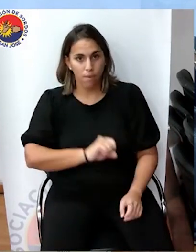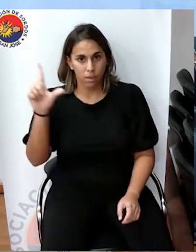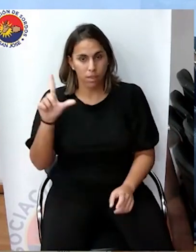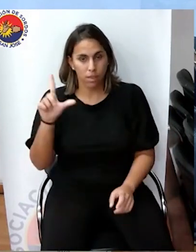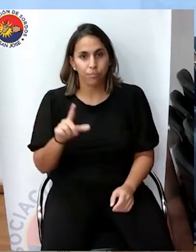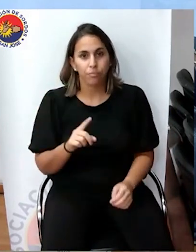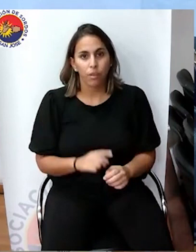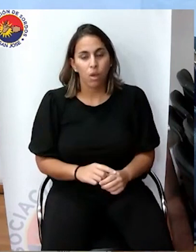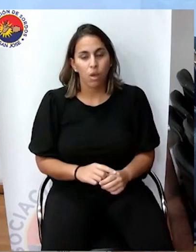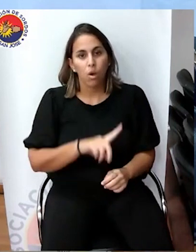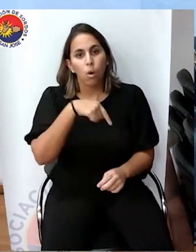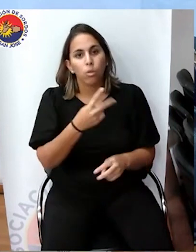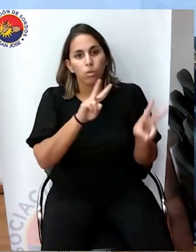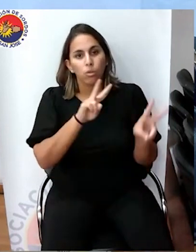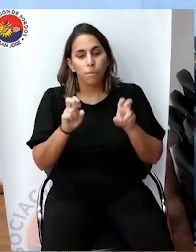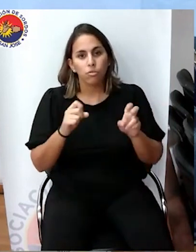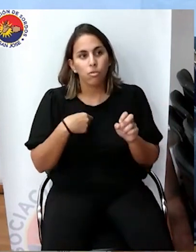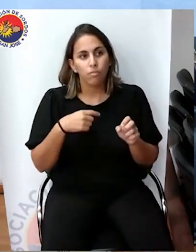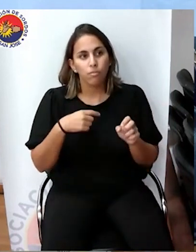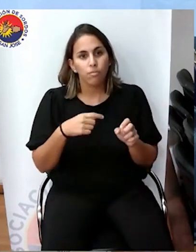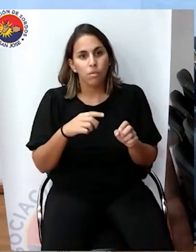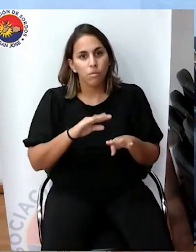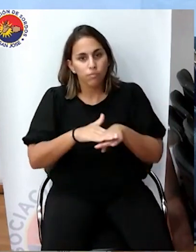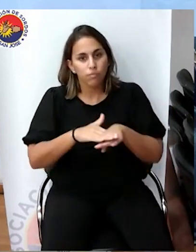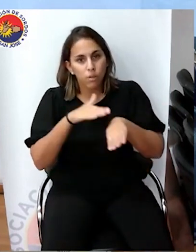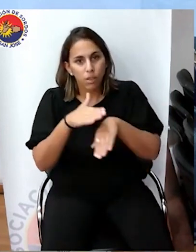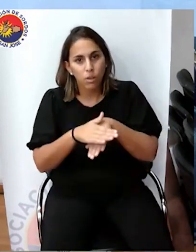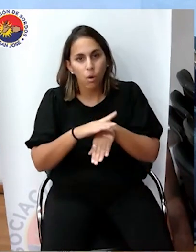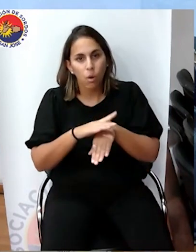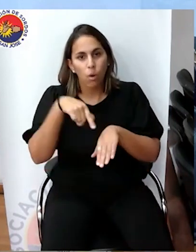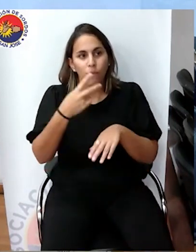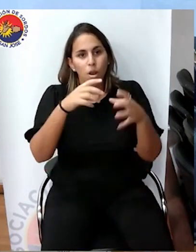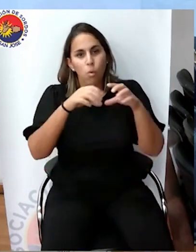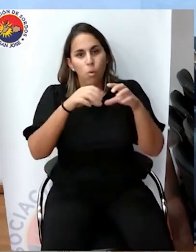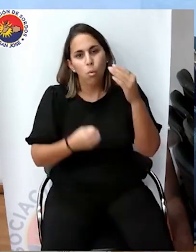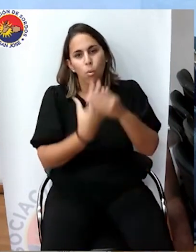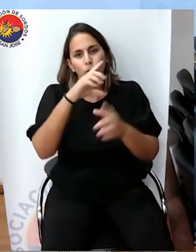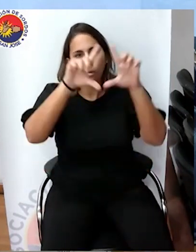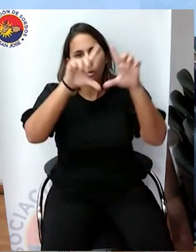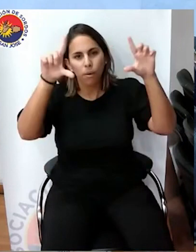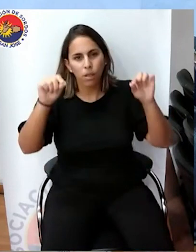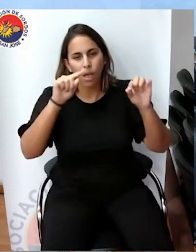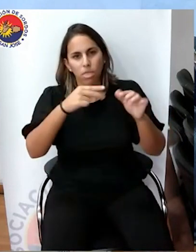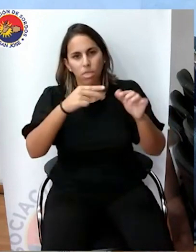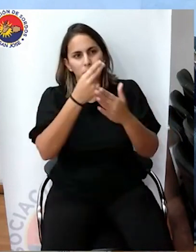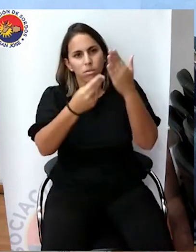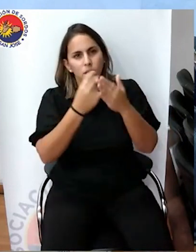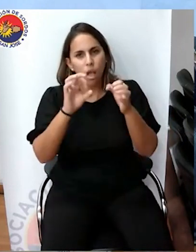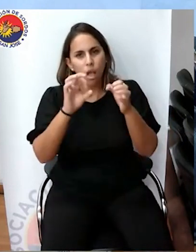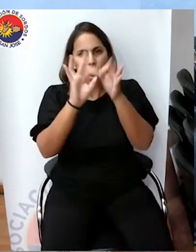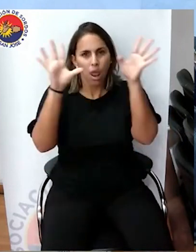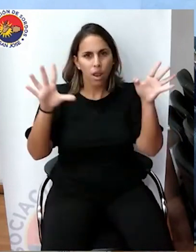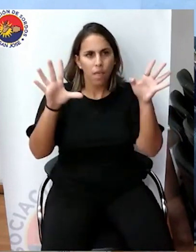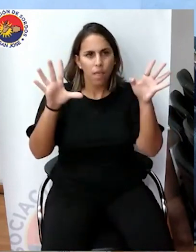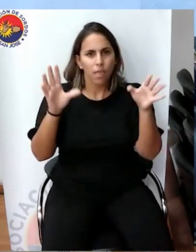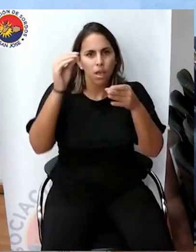Por otro lado, celebro la instalación del nuevo nomenclator de la Ciudad de San José de Mayo, destaco su diseño, claridad e